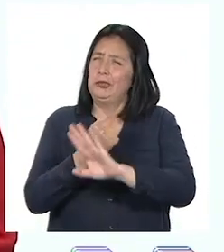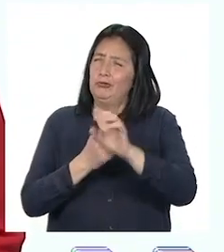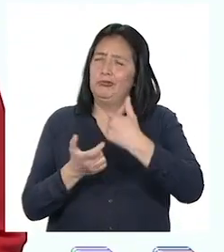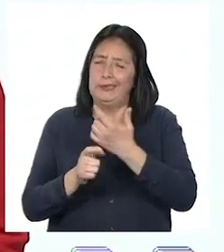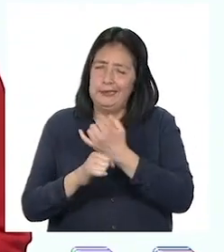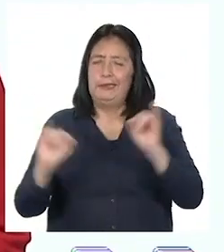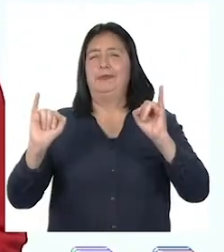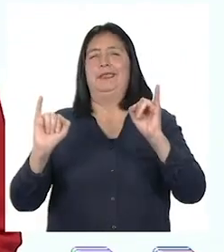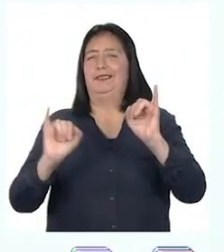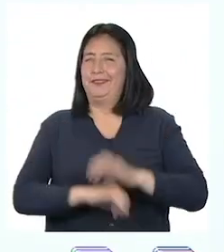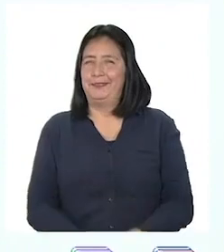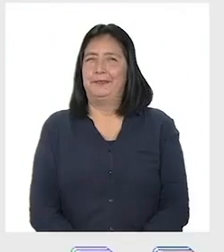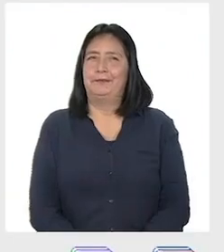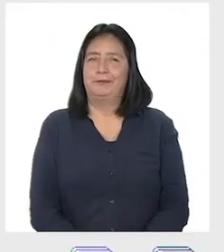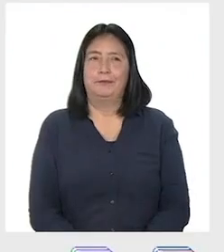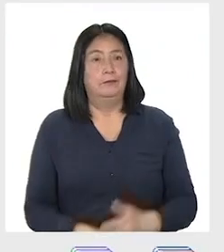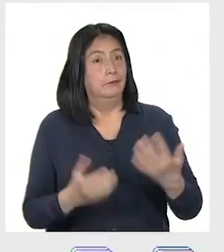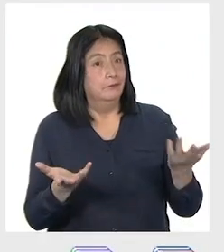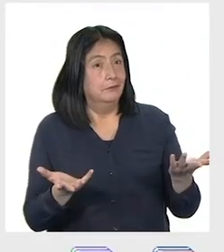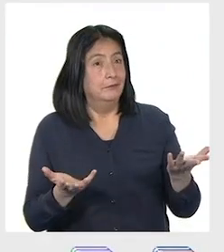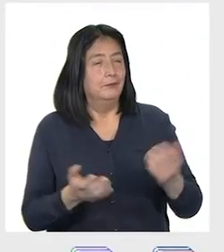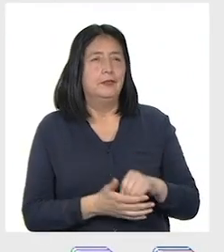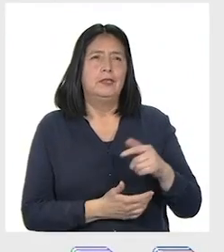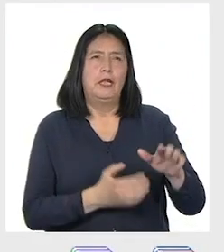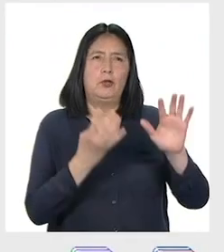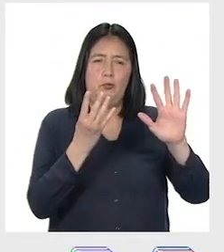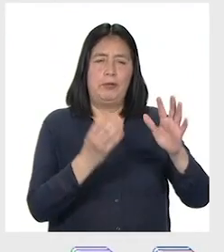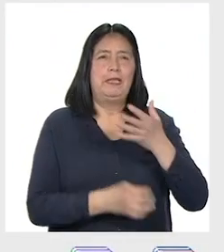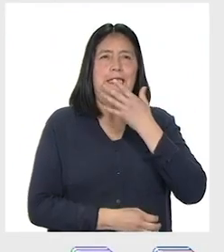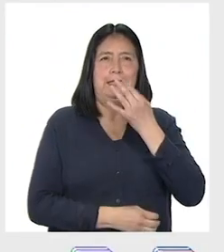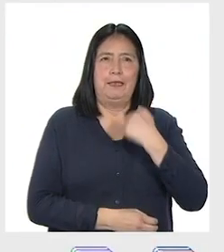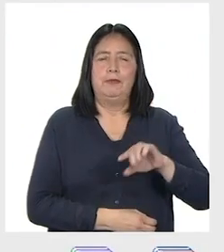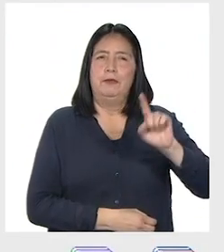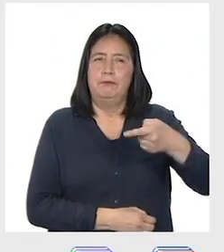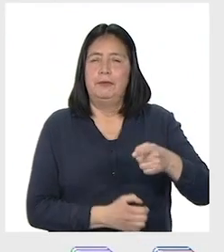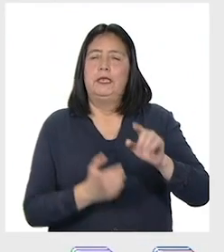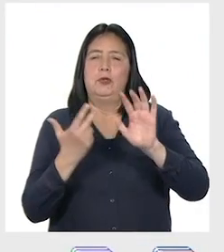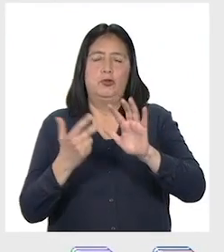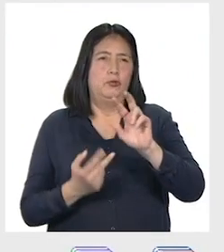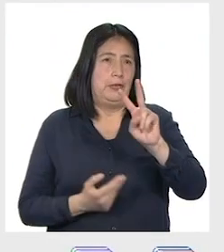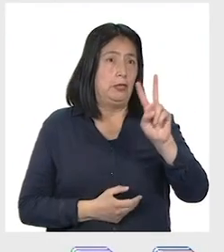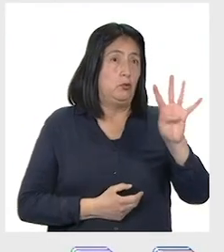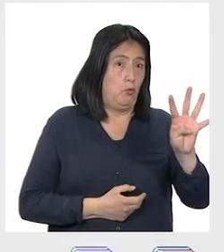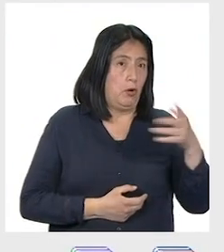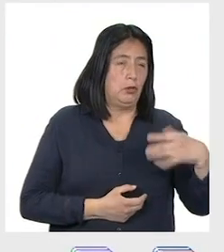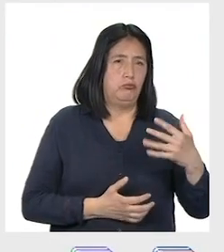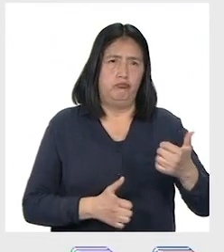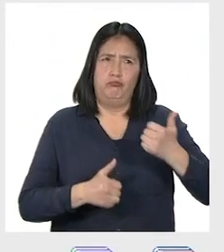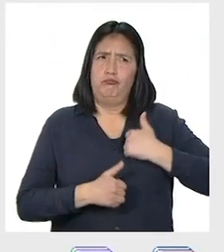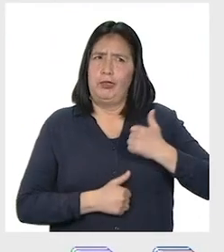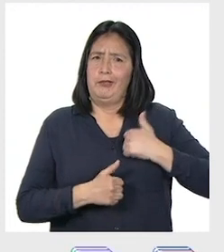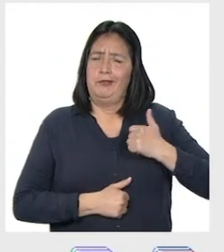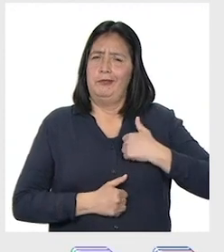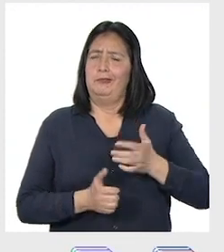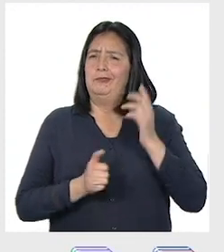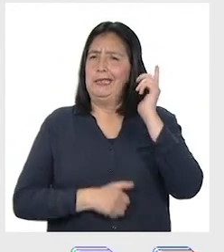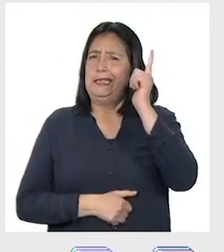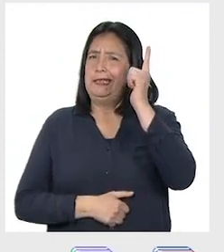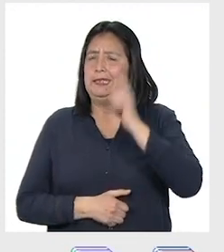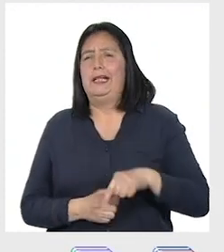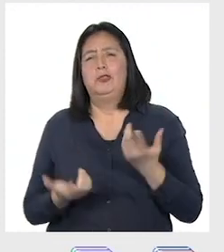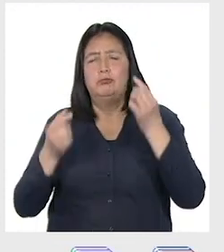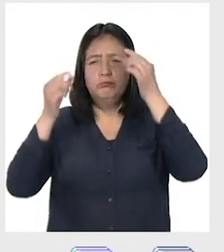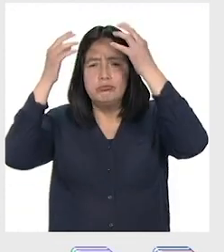ansiada independencia. Finalmente, el 9 de diciembre de 1824, el ejército comandado por